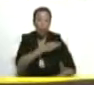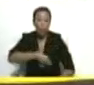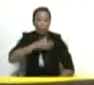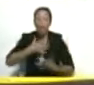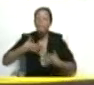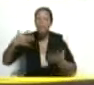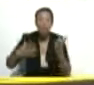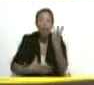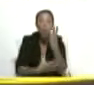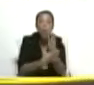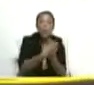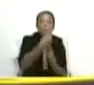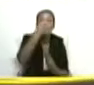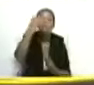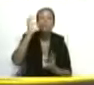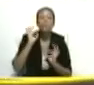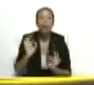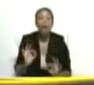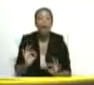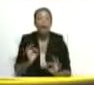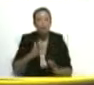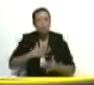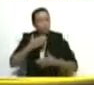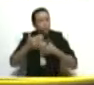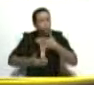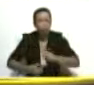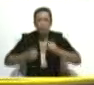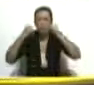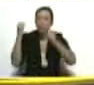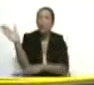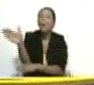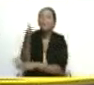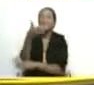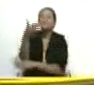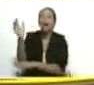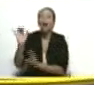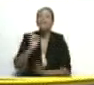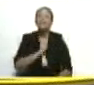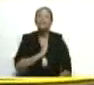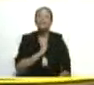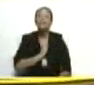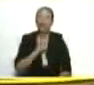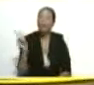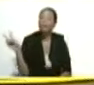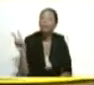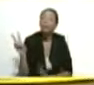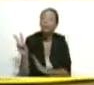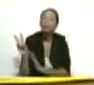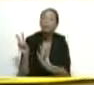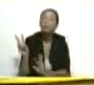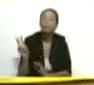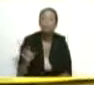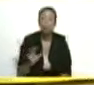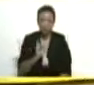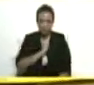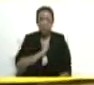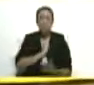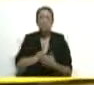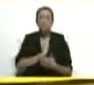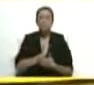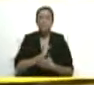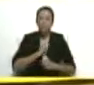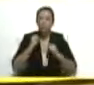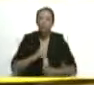y espiritual, es por el estandarte de una nueva identidad venezolana. Una identidad